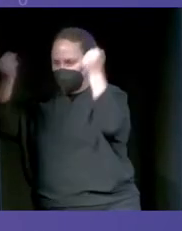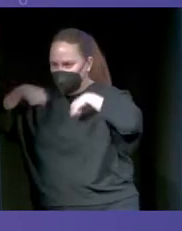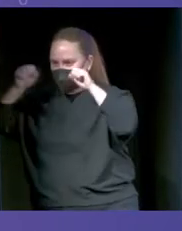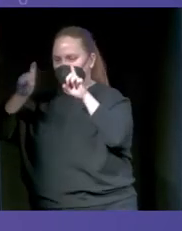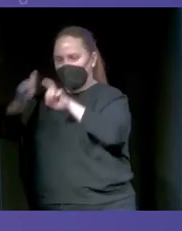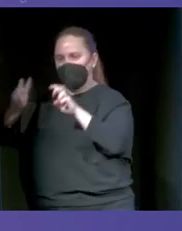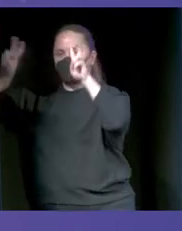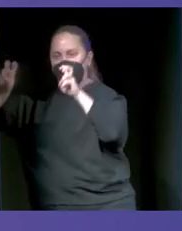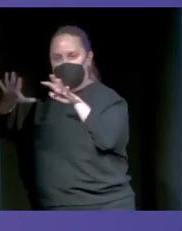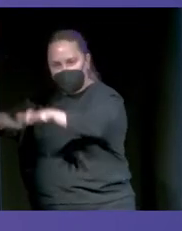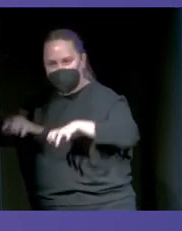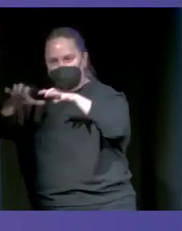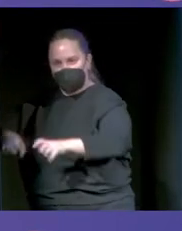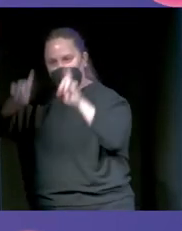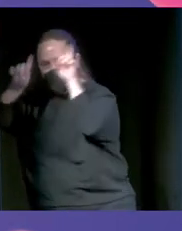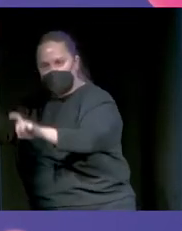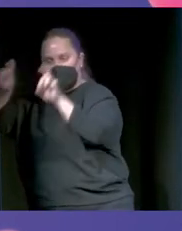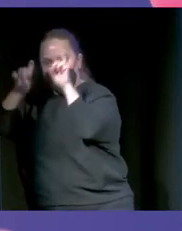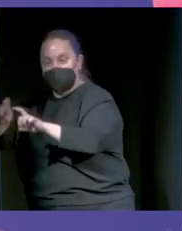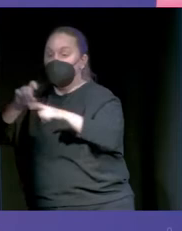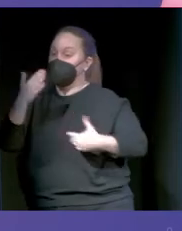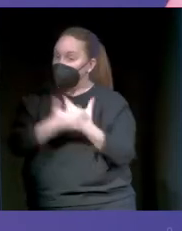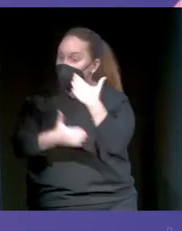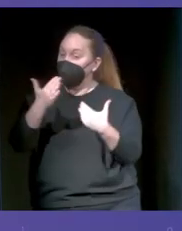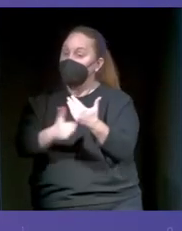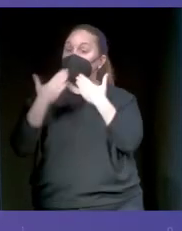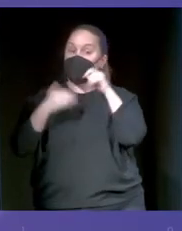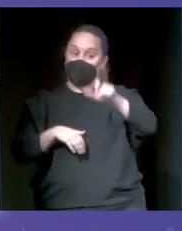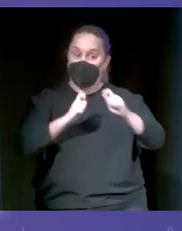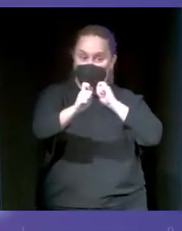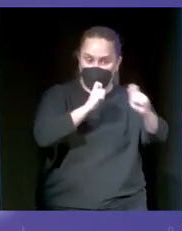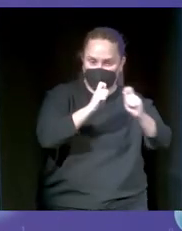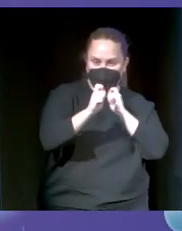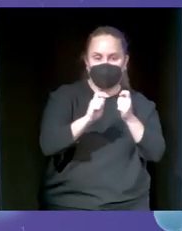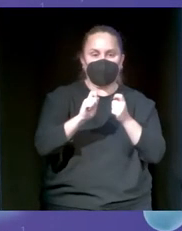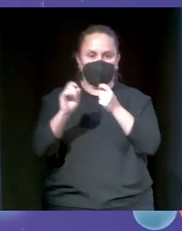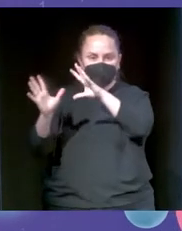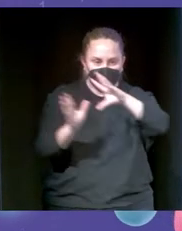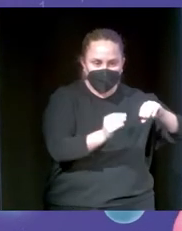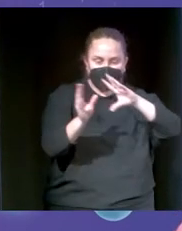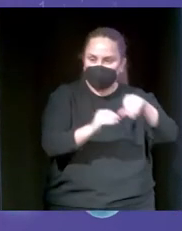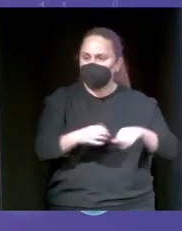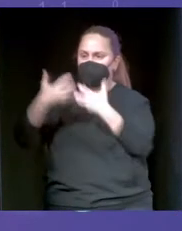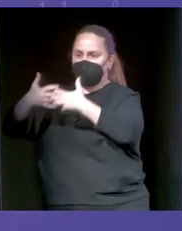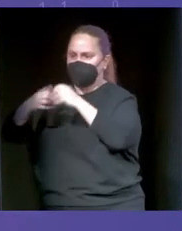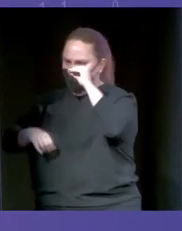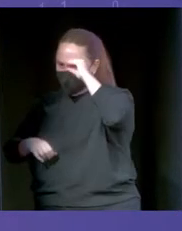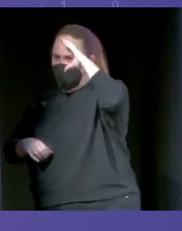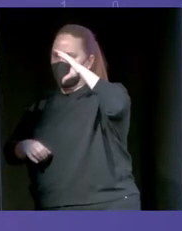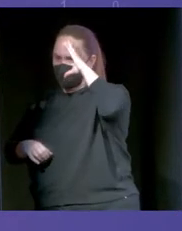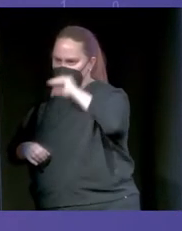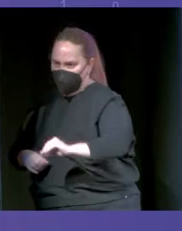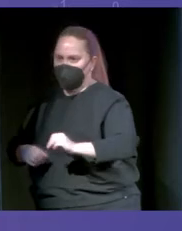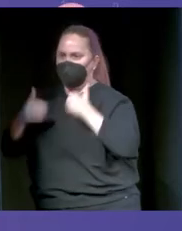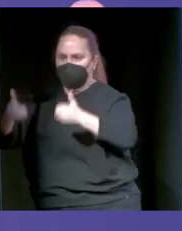De tal manera que día a día con el trabajo de nuestros compañeros, la máquina se va volviendo más inteligente. Quiero enseñaros esto